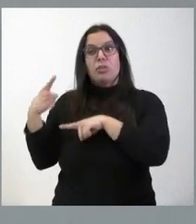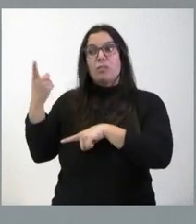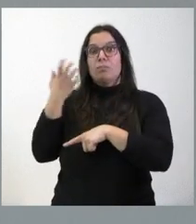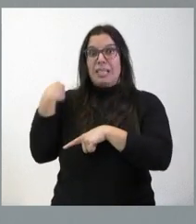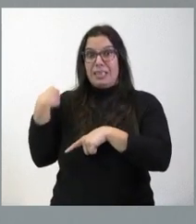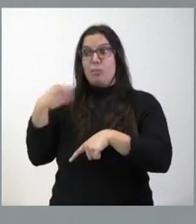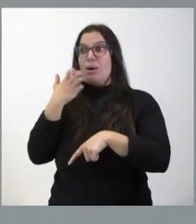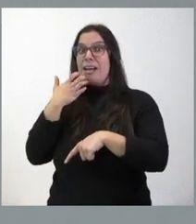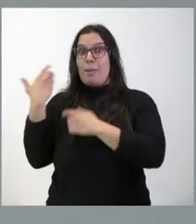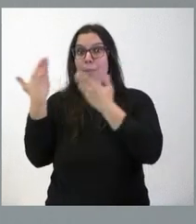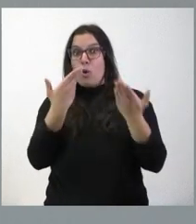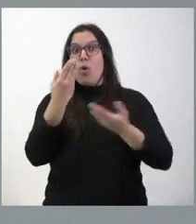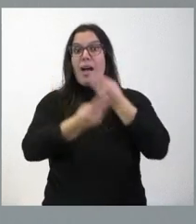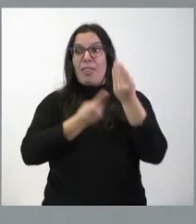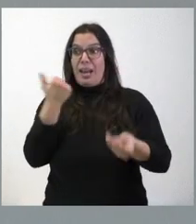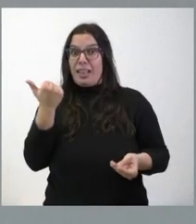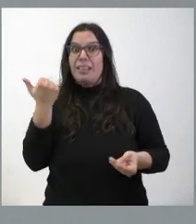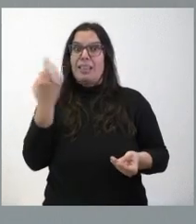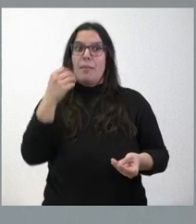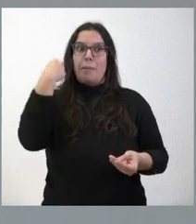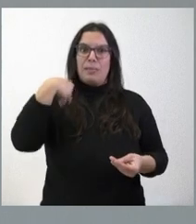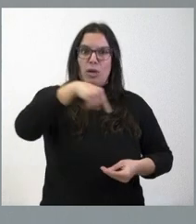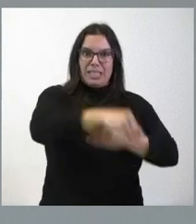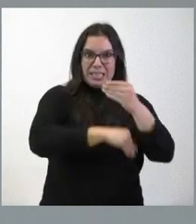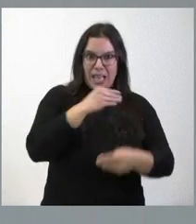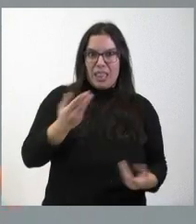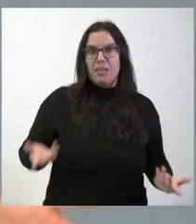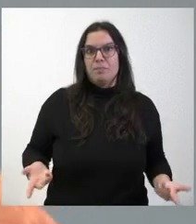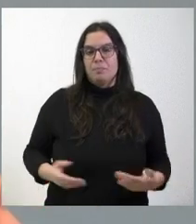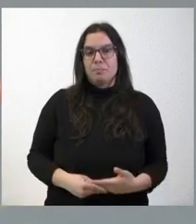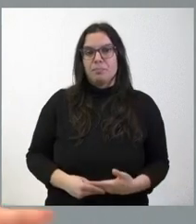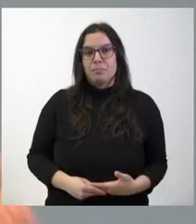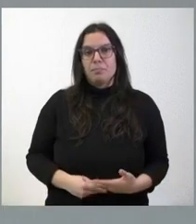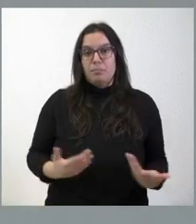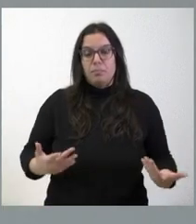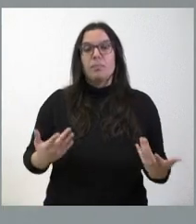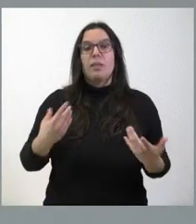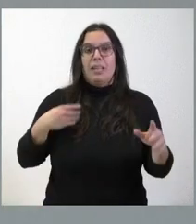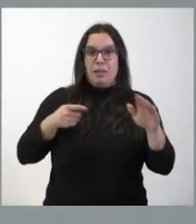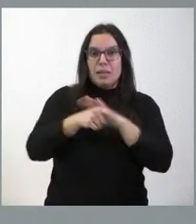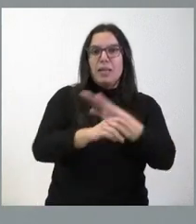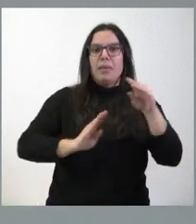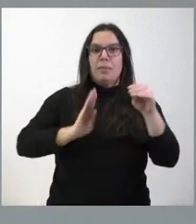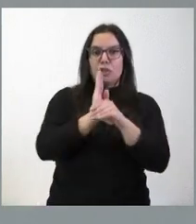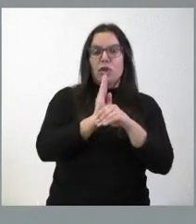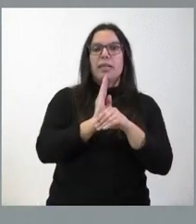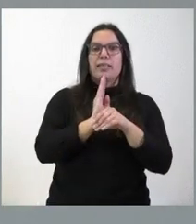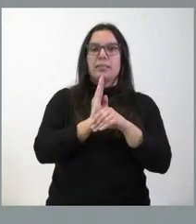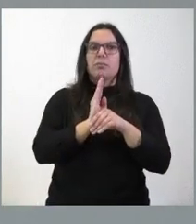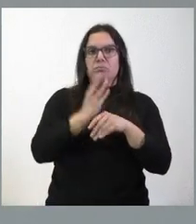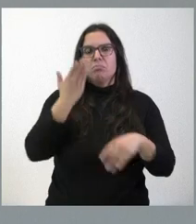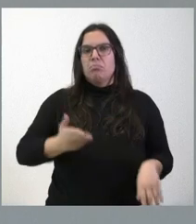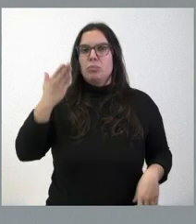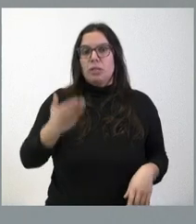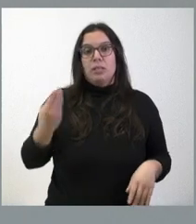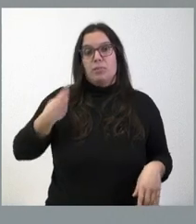que habría que hacer en esas comunidades autónomas lo que se está haciendo por Castilla y León, que es precisamente hacer una inversión en esa materia sanitaria muy relevante y está en